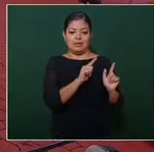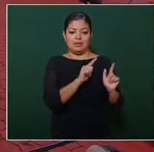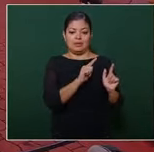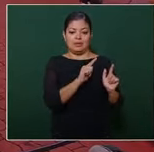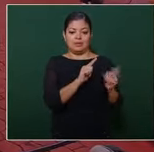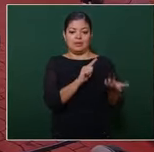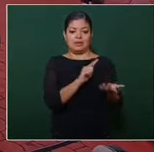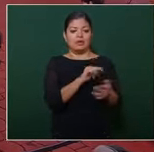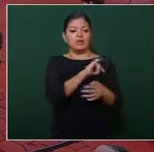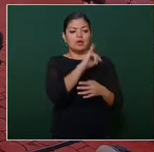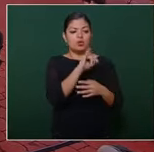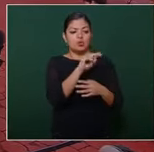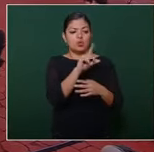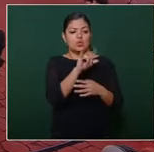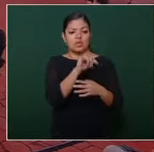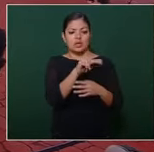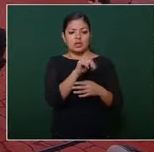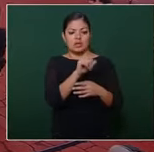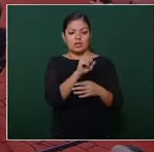Julián Asanz